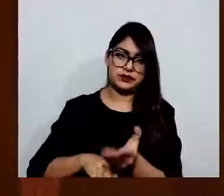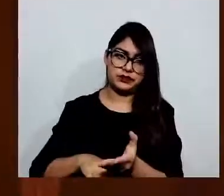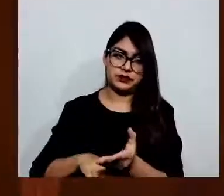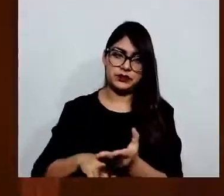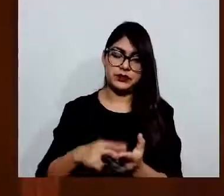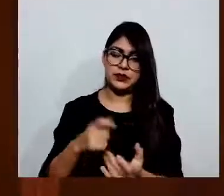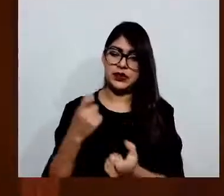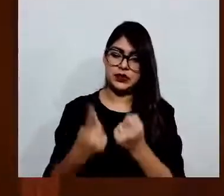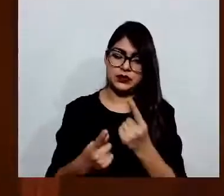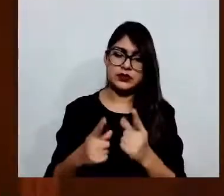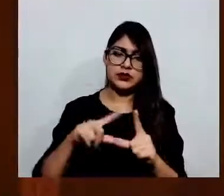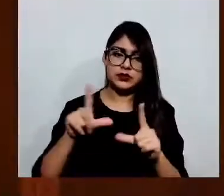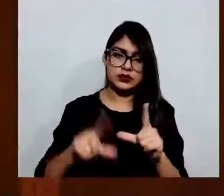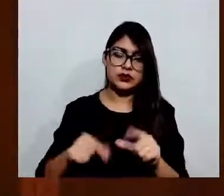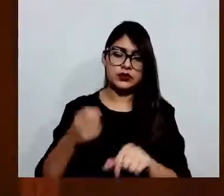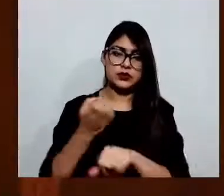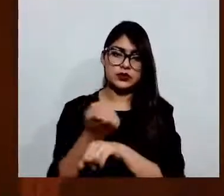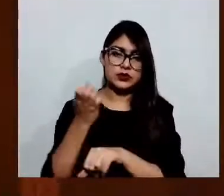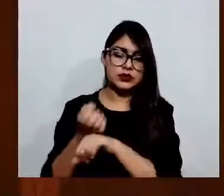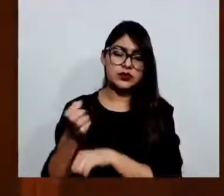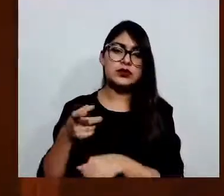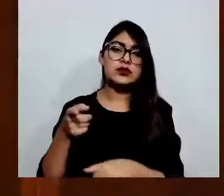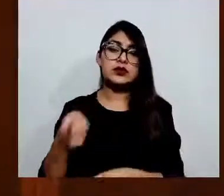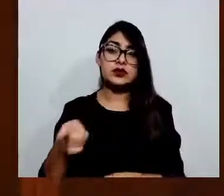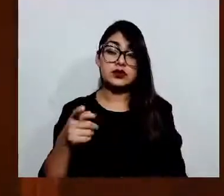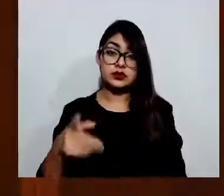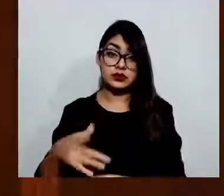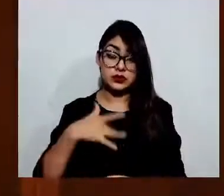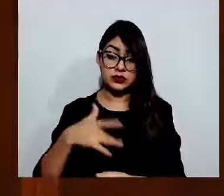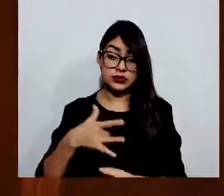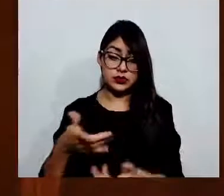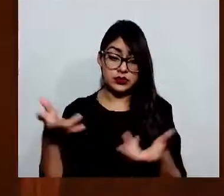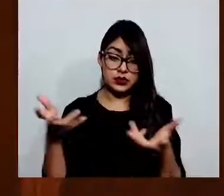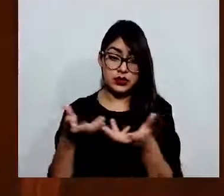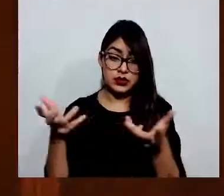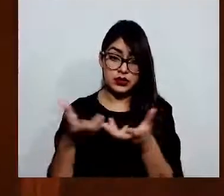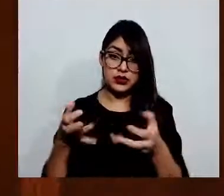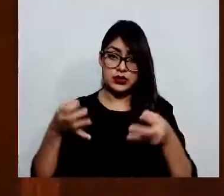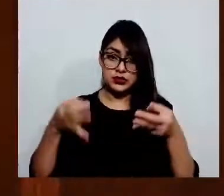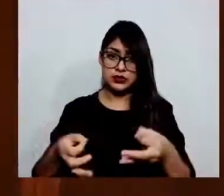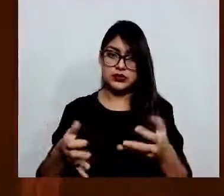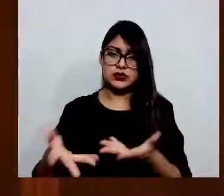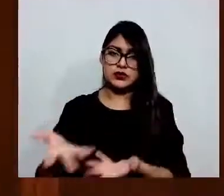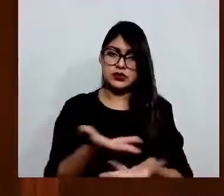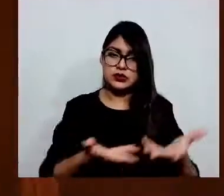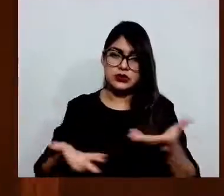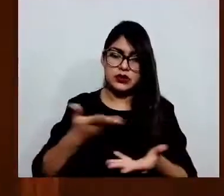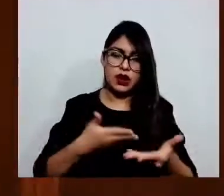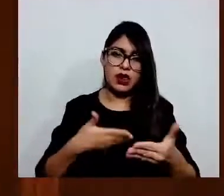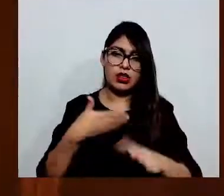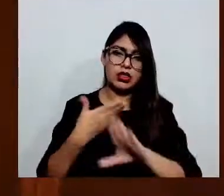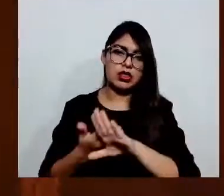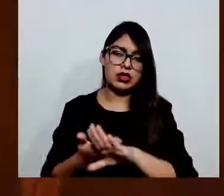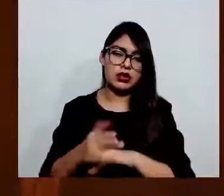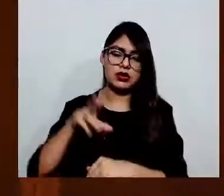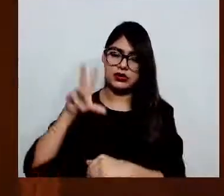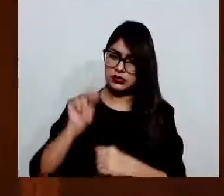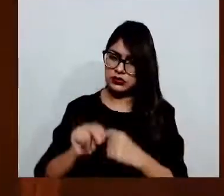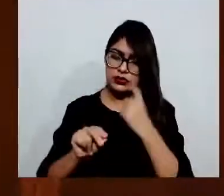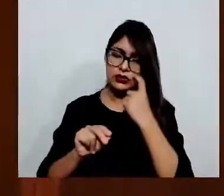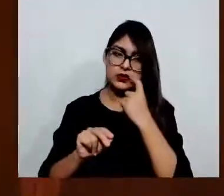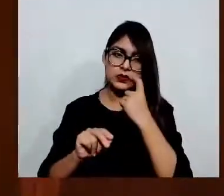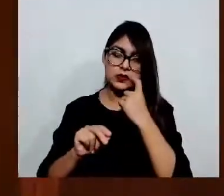consideraron esta conducta como antisocial y otras derivados del reconocimiento pleno de la libertad de